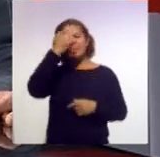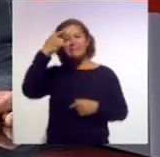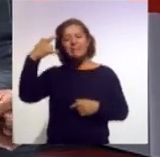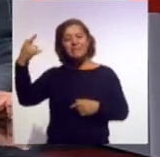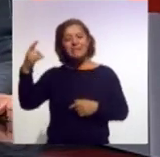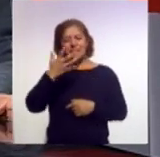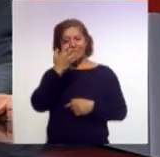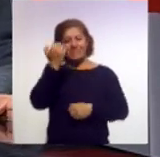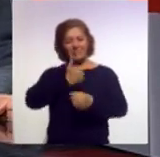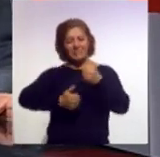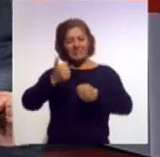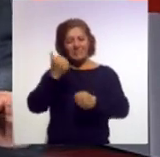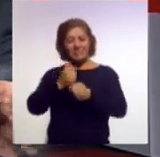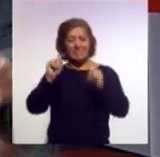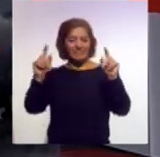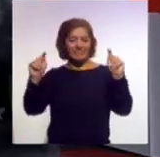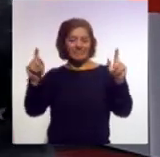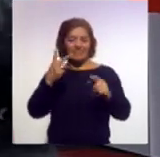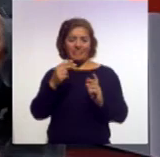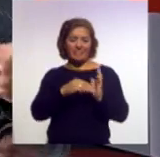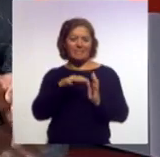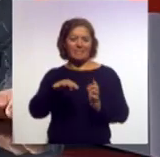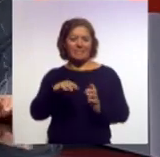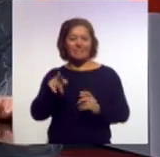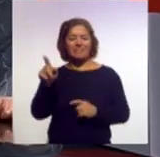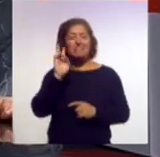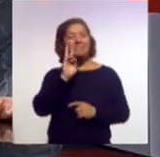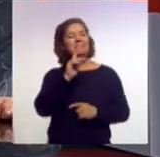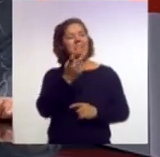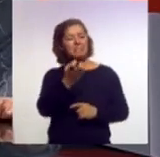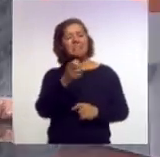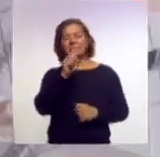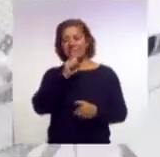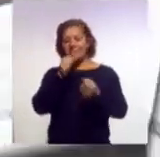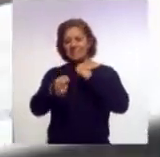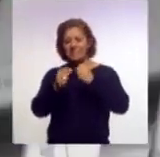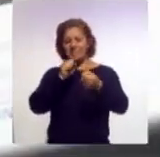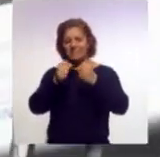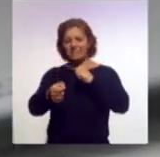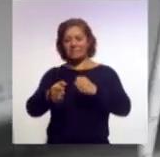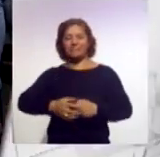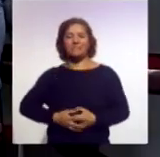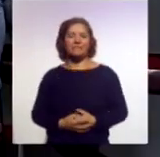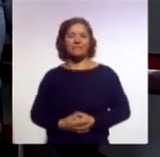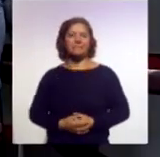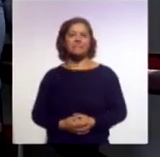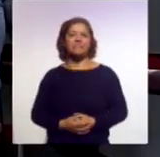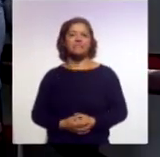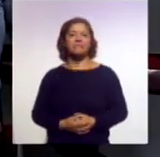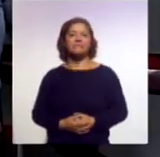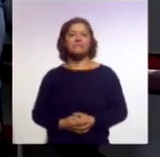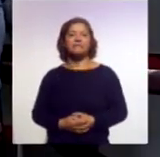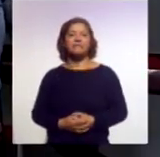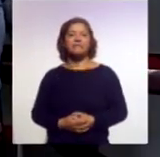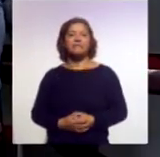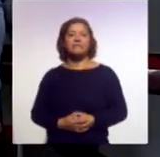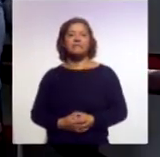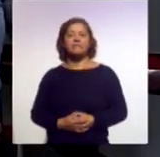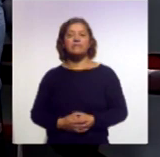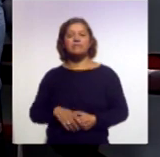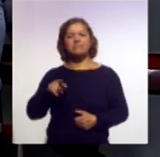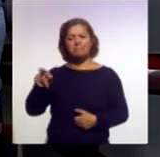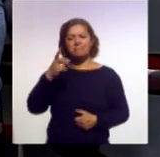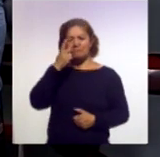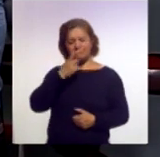años Tlaxcala 2019. Aquí una parte de la entrevista. En términos muy generales hubo